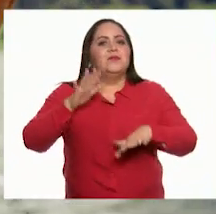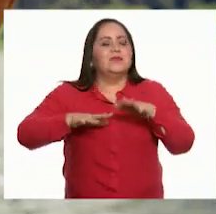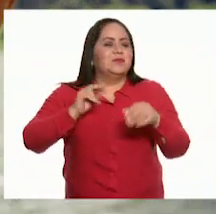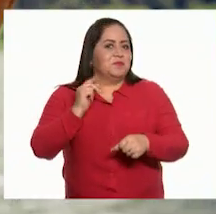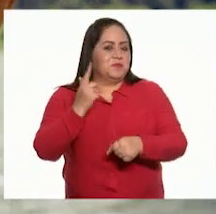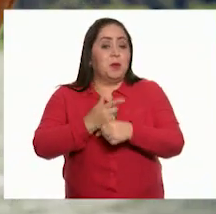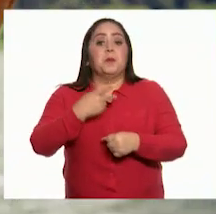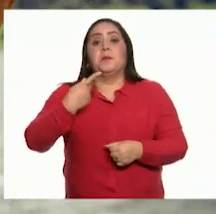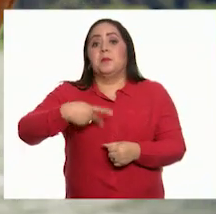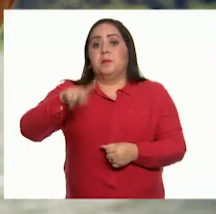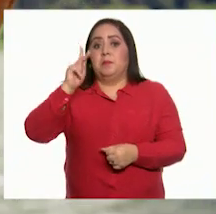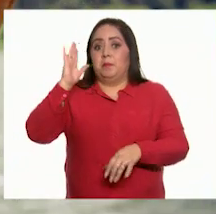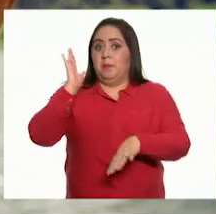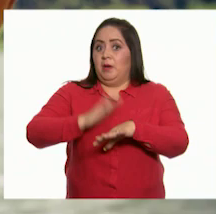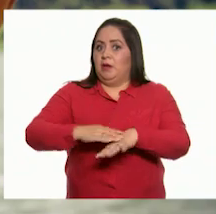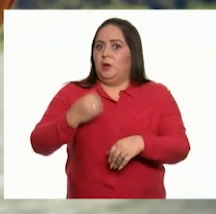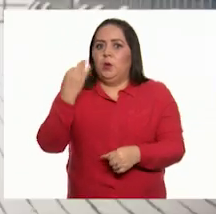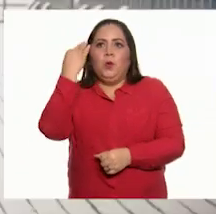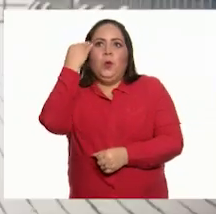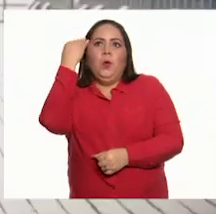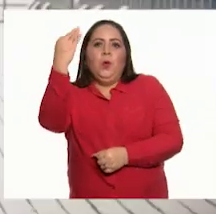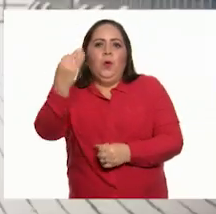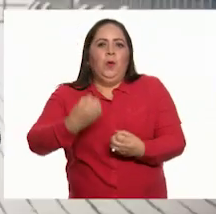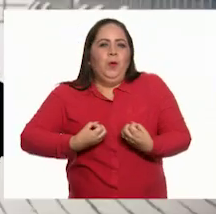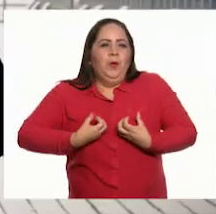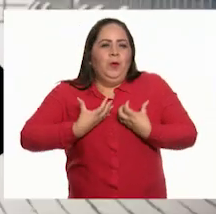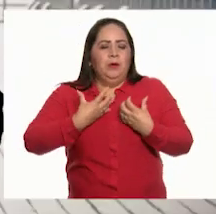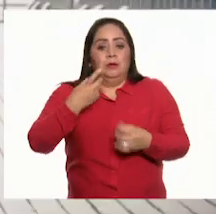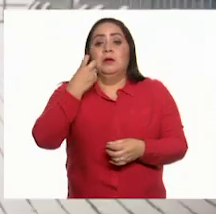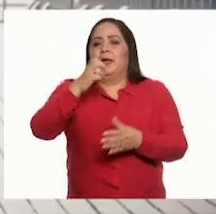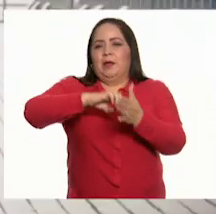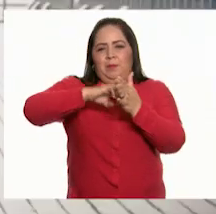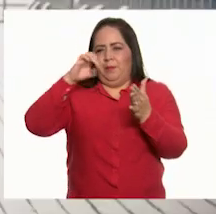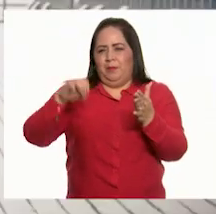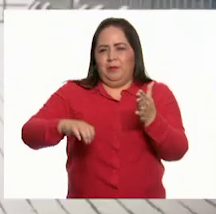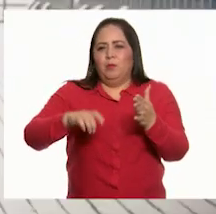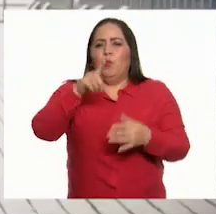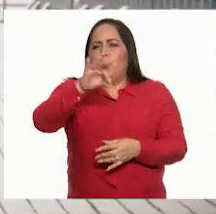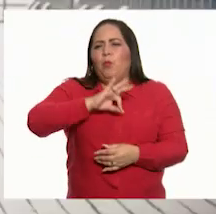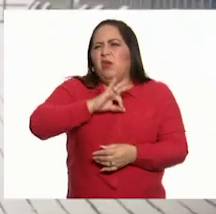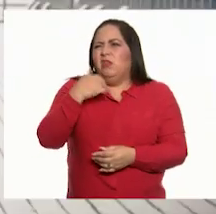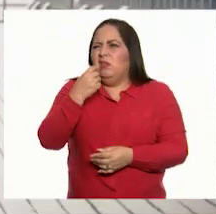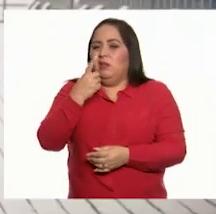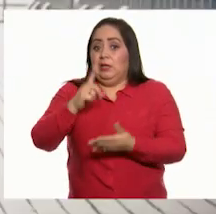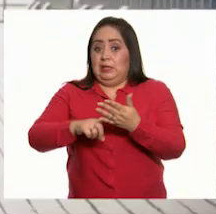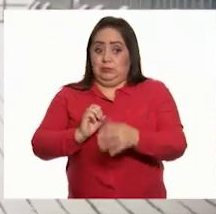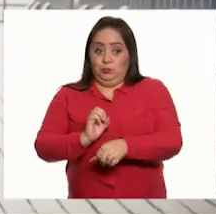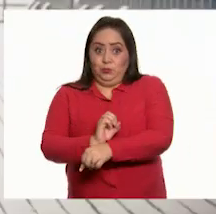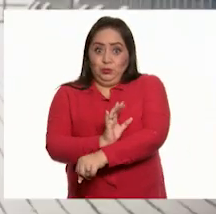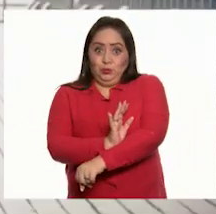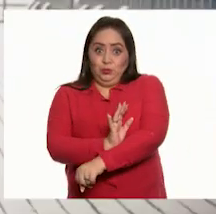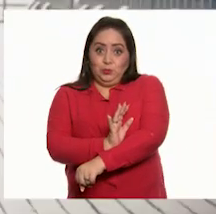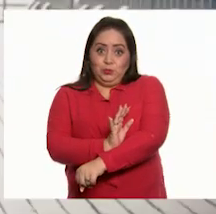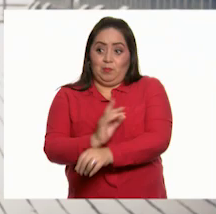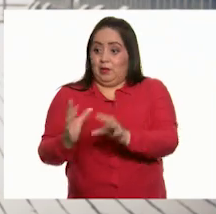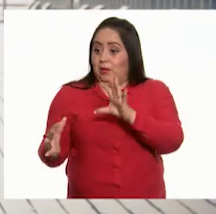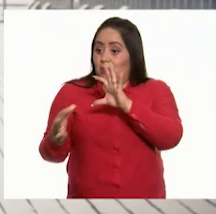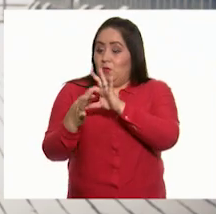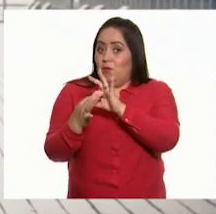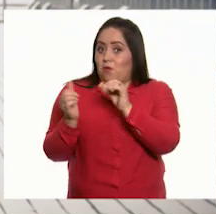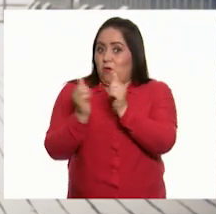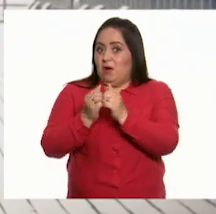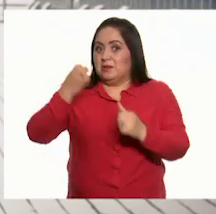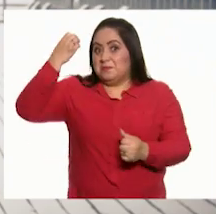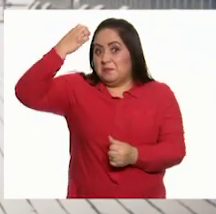embargo, son más duraderas. Con base en estos ejemplos, puede decirse que las emociones ligadas con las